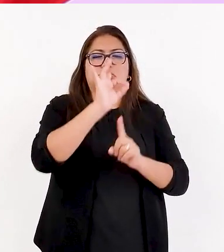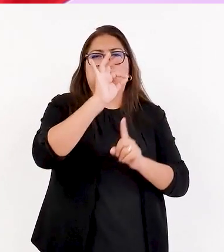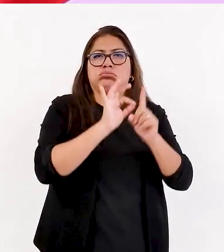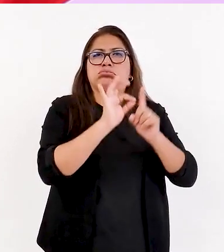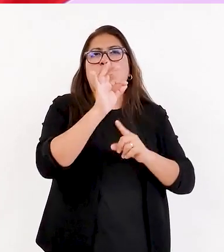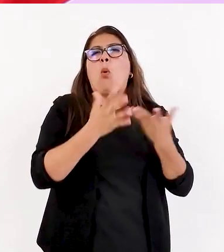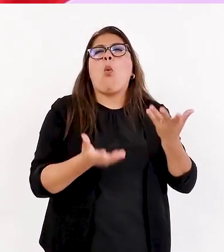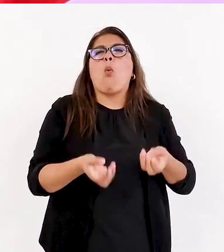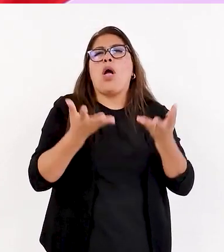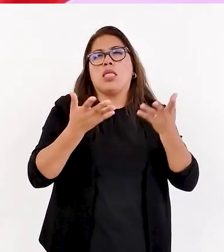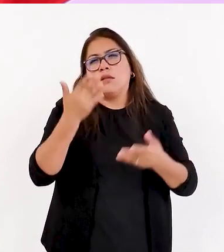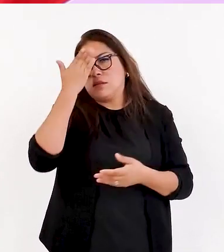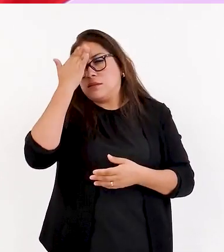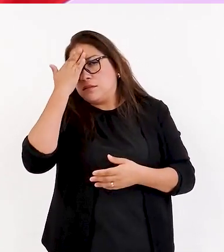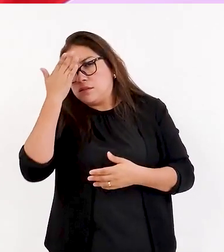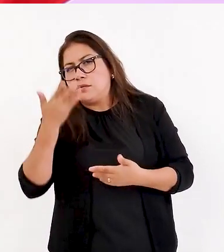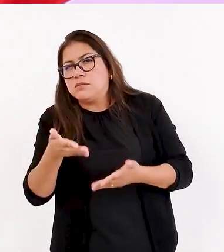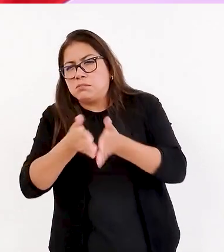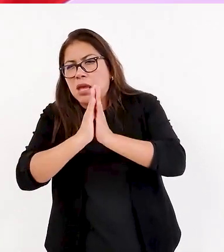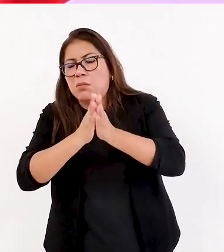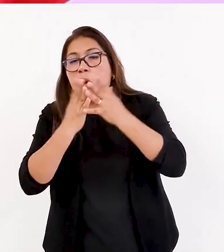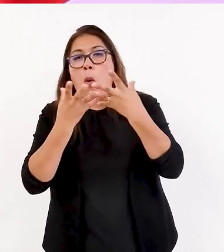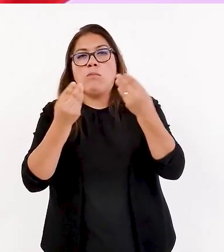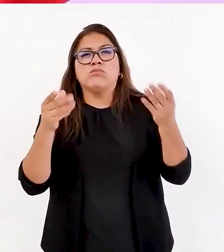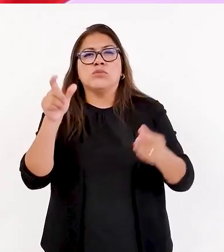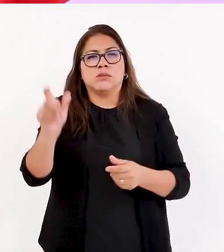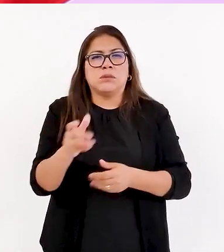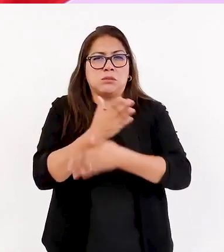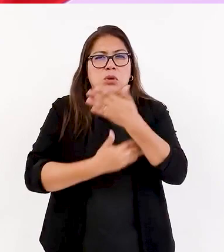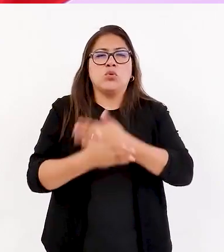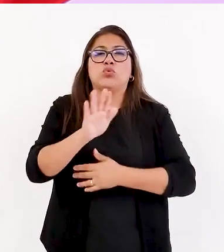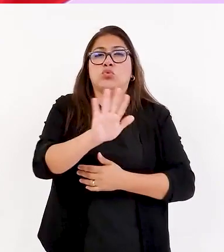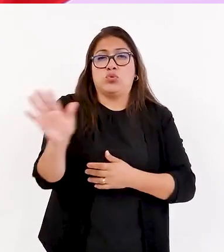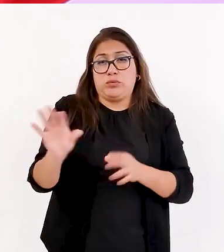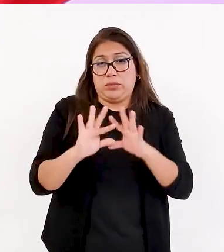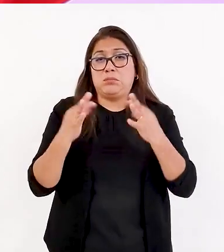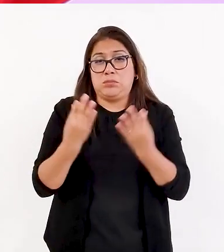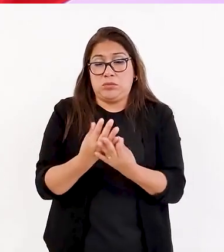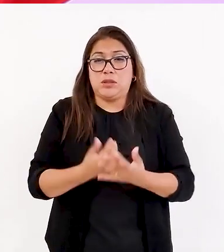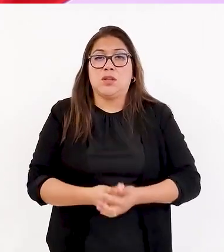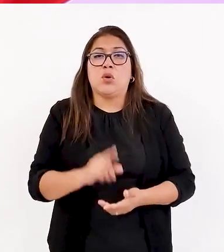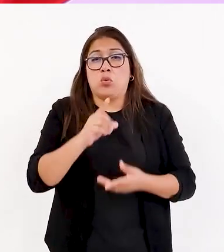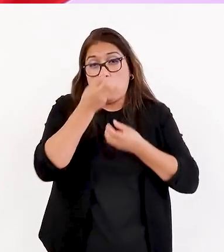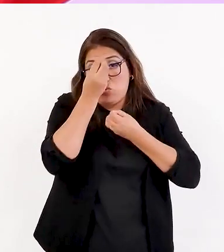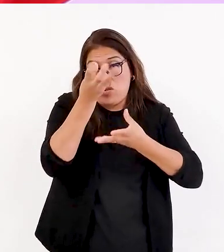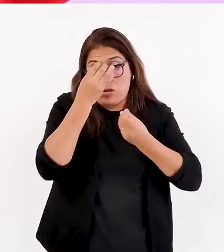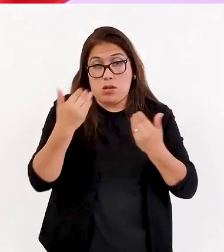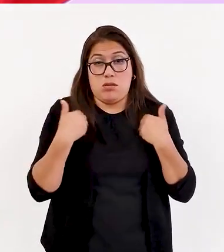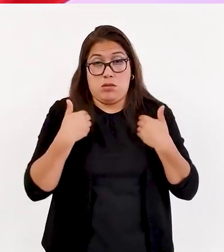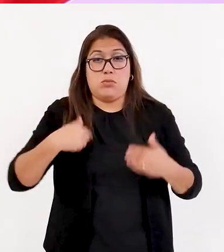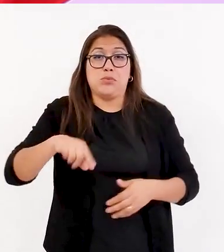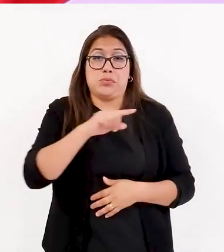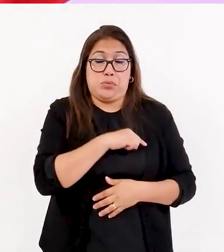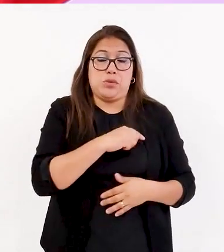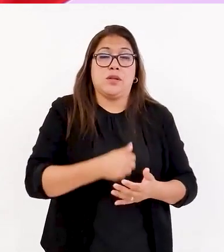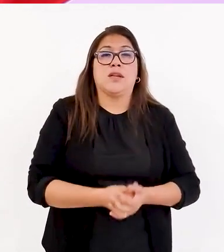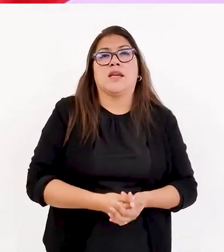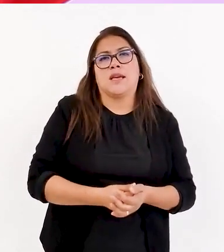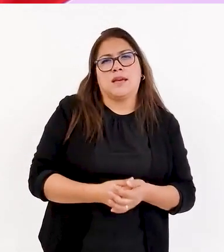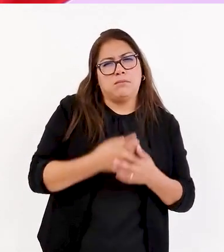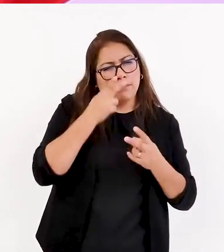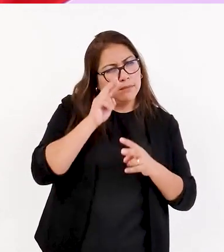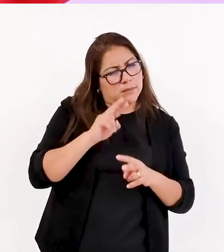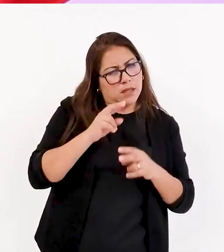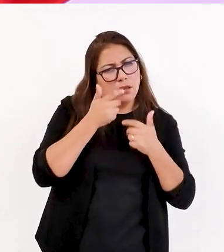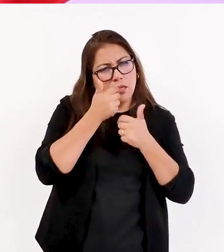cuáles son las demandas más sentidas de las personas con discapacidad y sus familias. Porque un dato que tenemos, que nos llama mucho la atención,